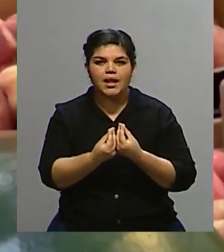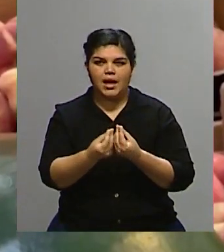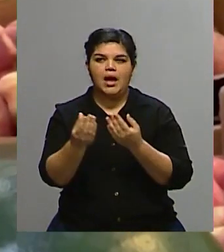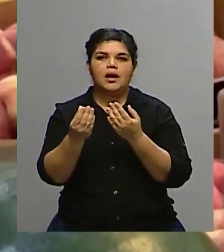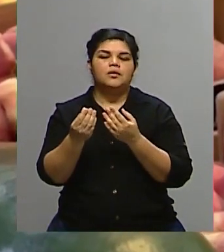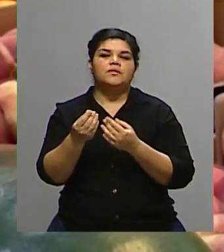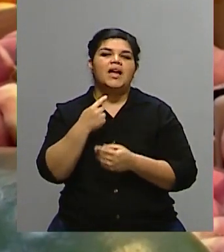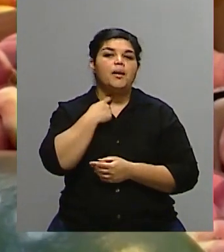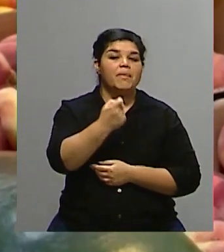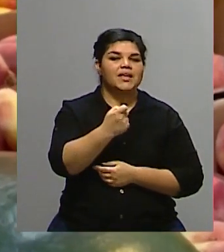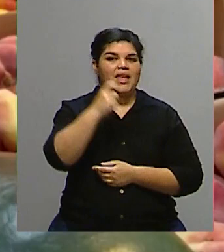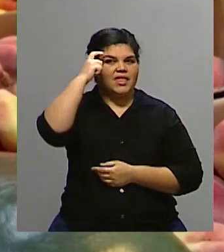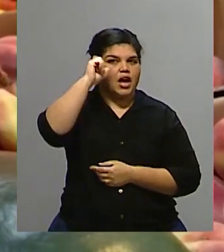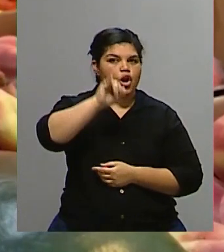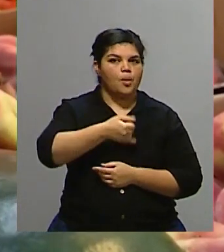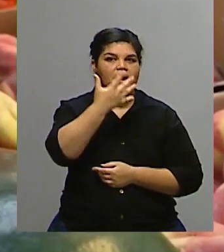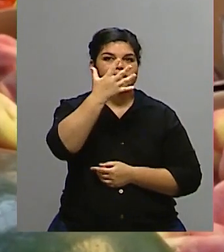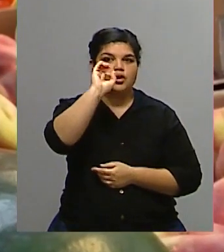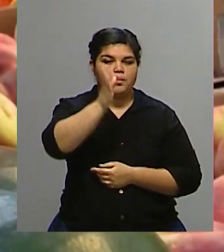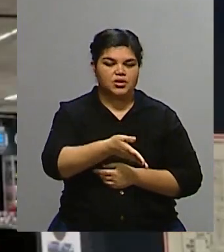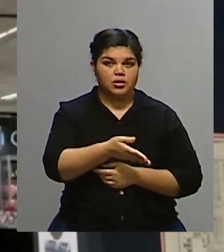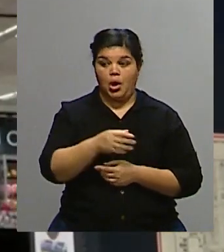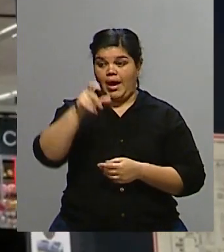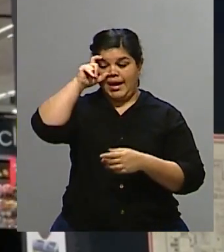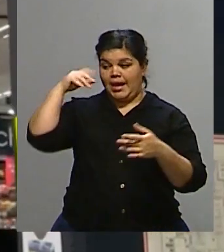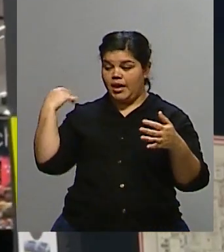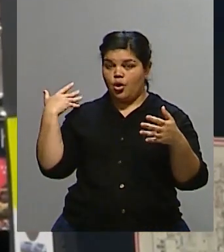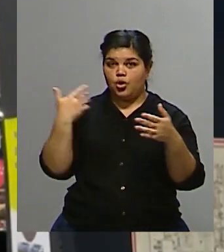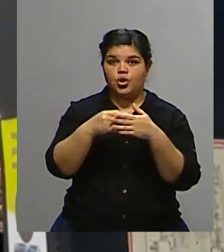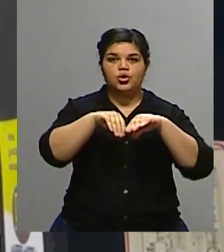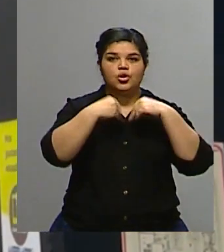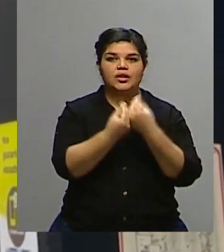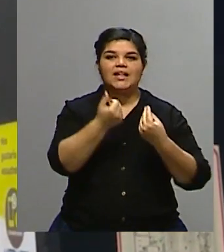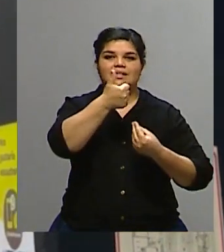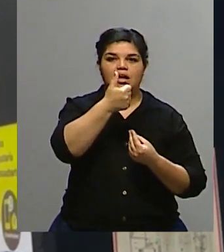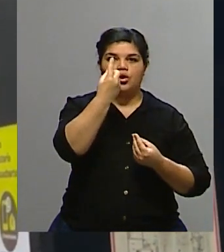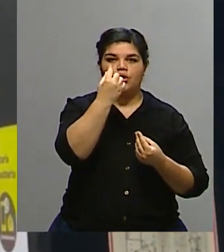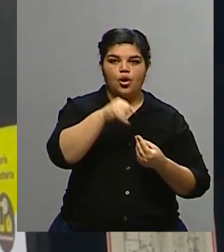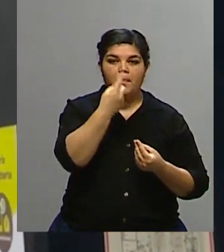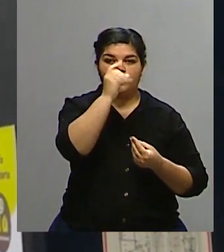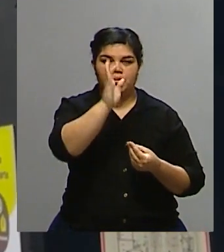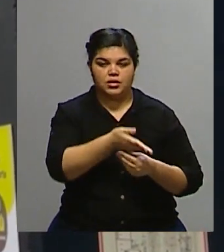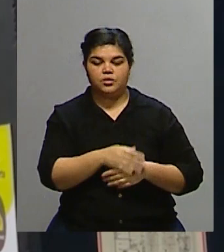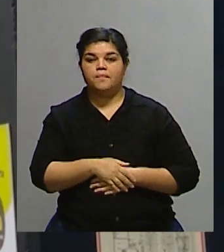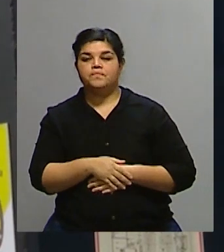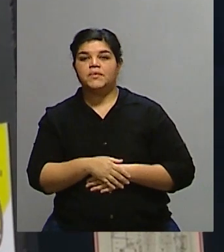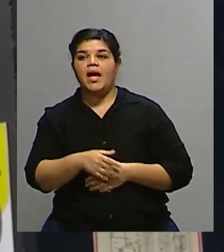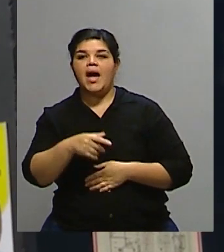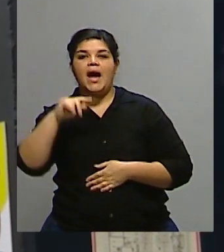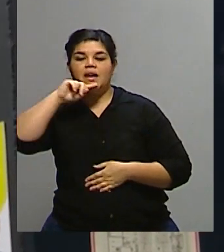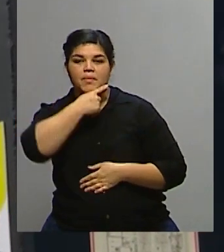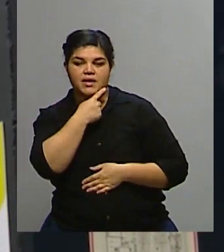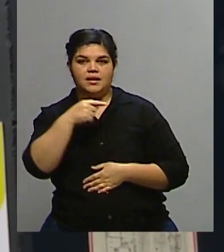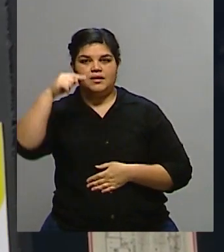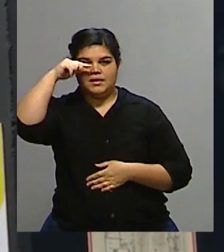En España, 10,5%, acumulado desde enero, 6,1%. En Alemania, para agosto del 2022, 7